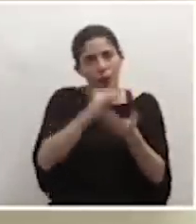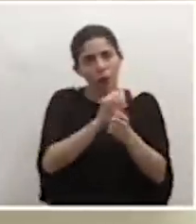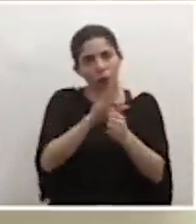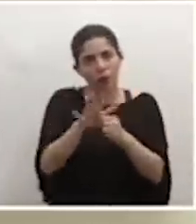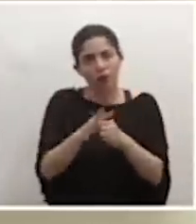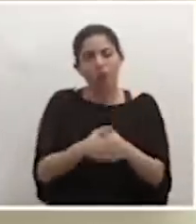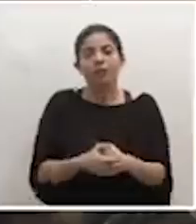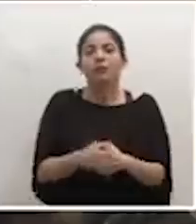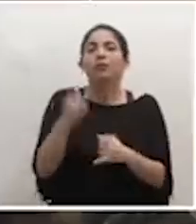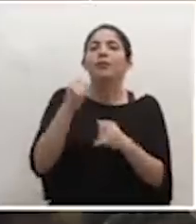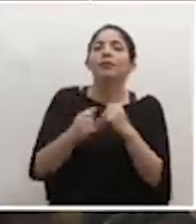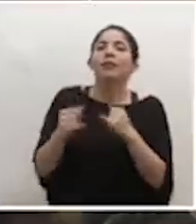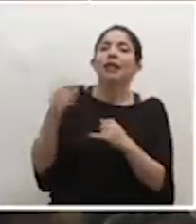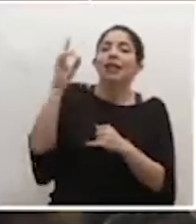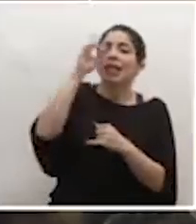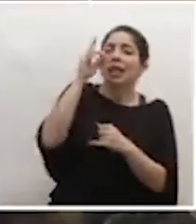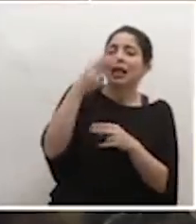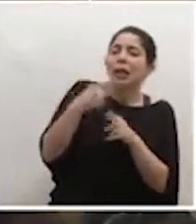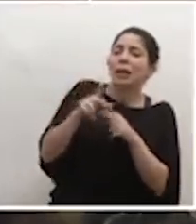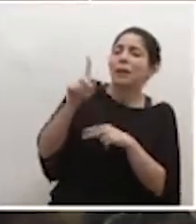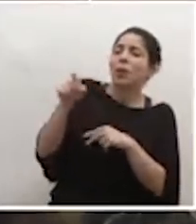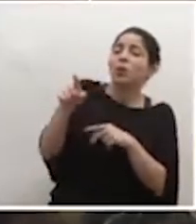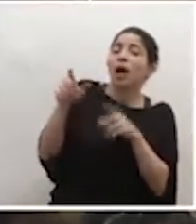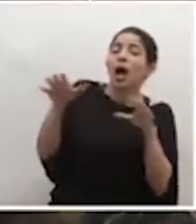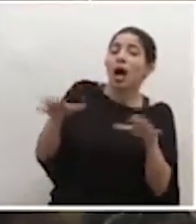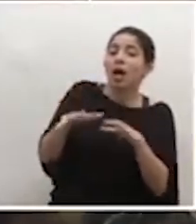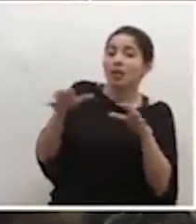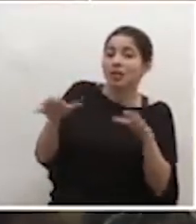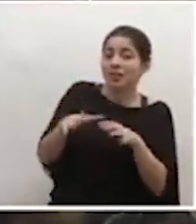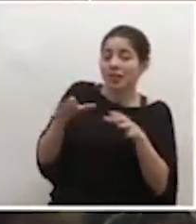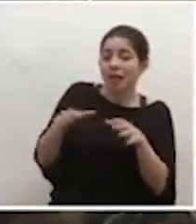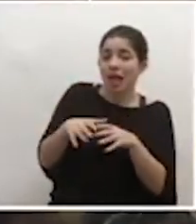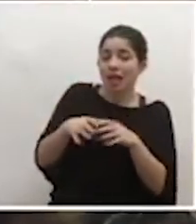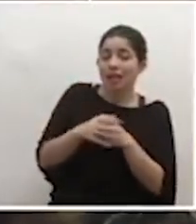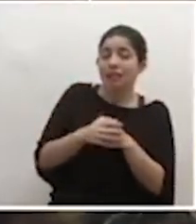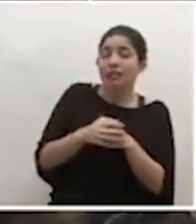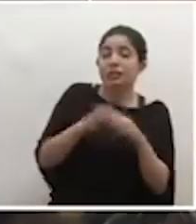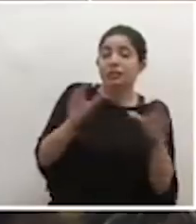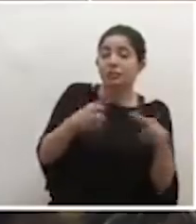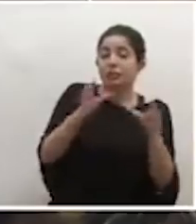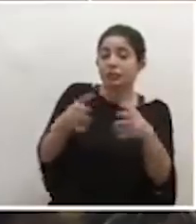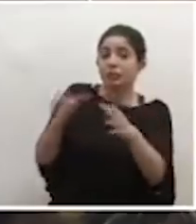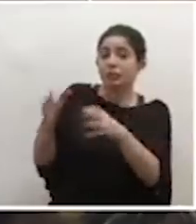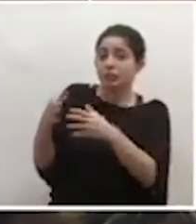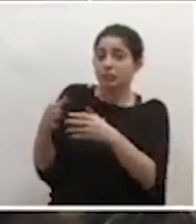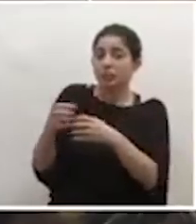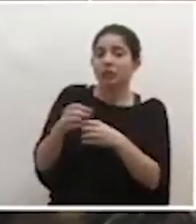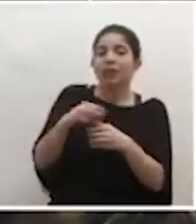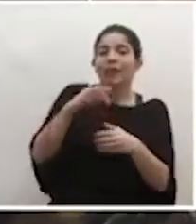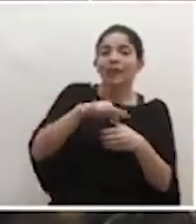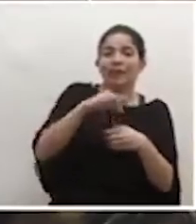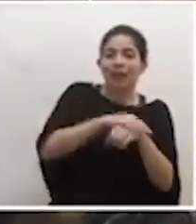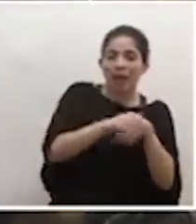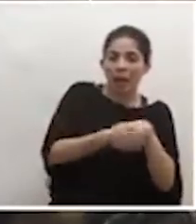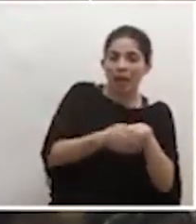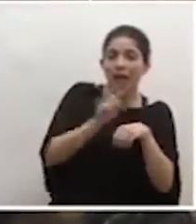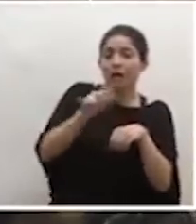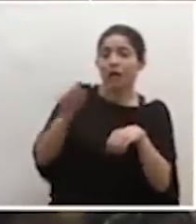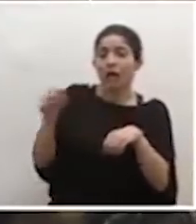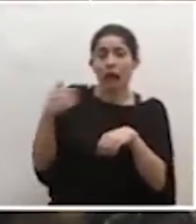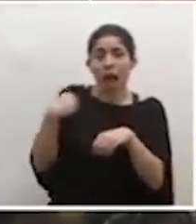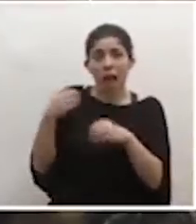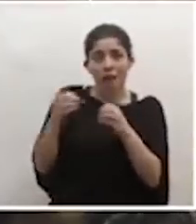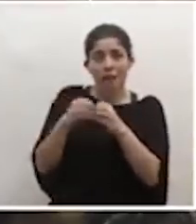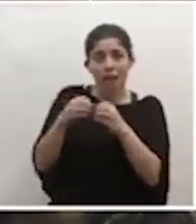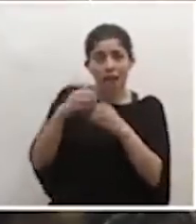-19. Finalmente, don Daniel, voy a aprovechar así muy brevemente, de las actividades y de los focos de casos que aparecieron del baby shower y otras actividades, ¿han derivado más